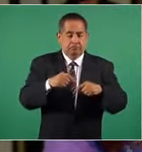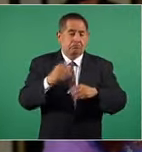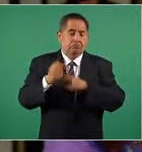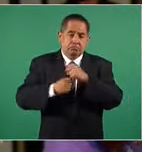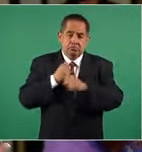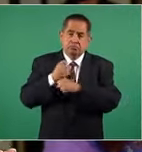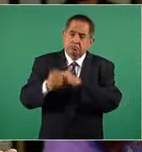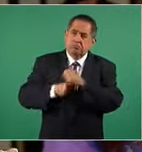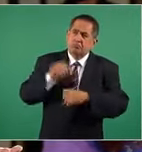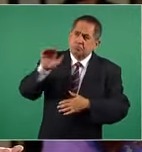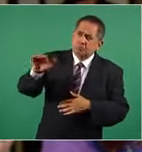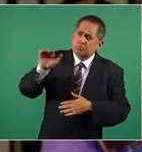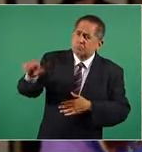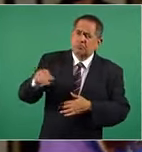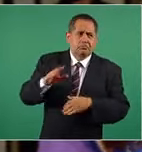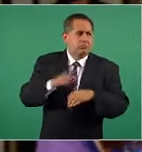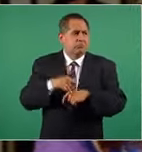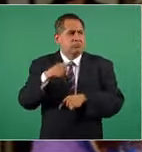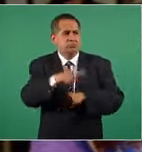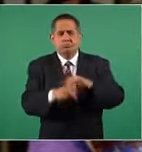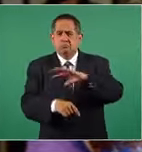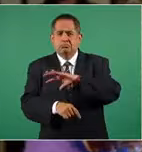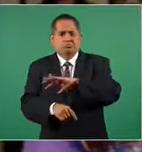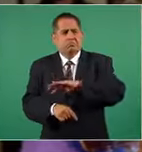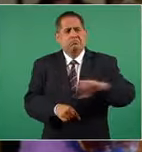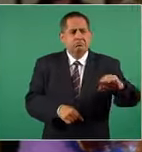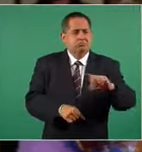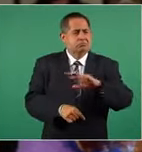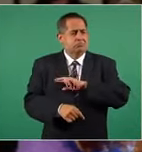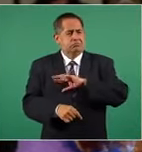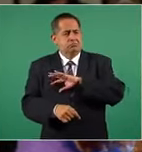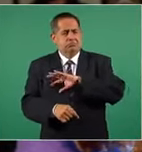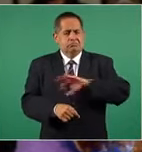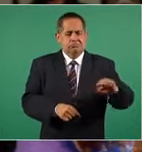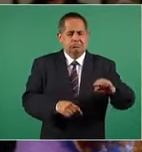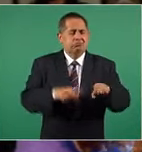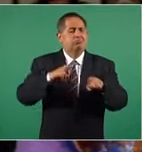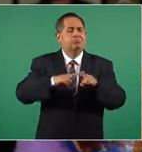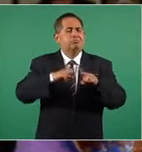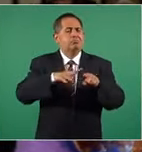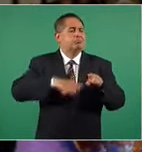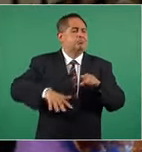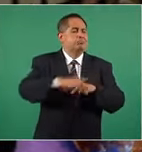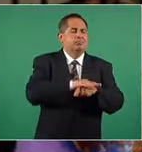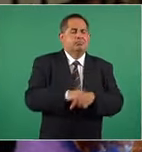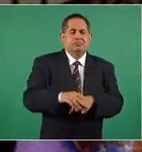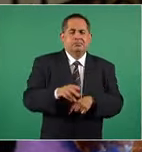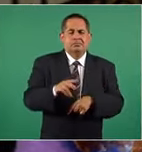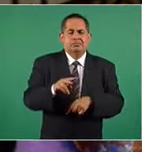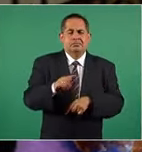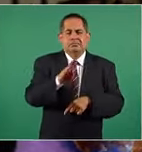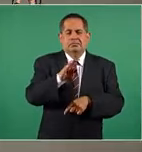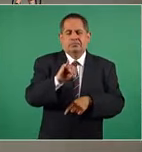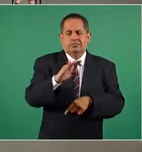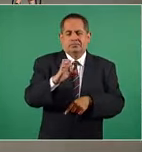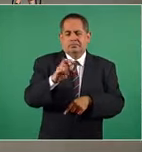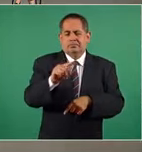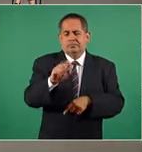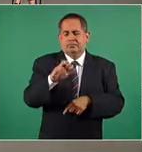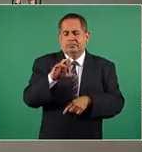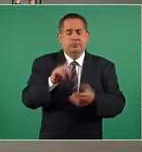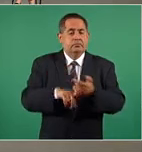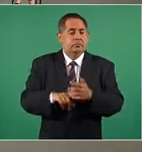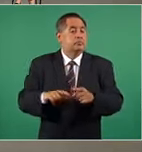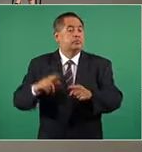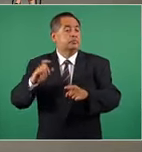privatización camuflada de este parque. A finales del sexenio de Enrique Peña Nieto, el